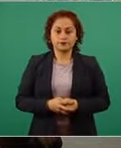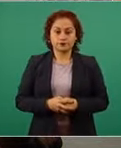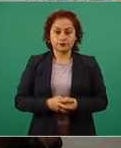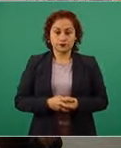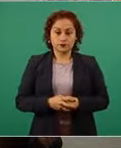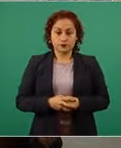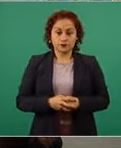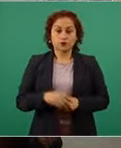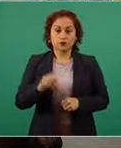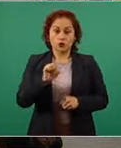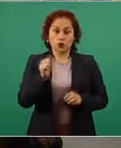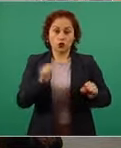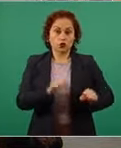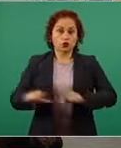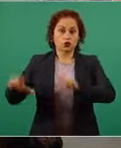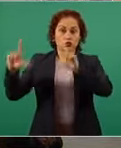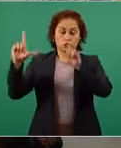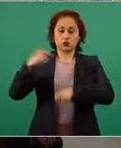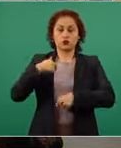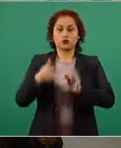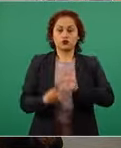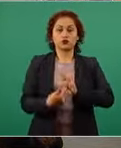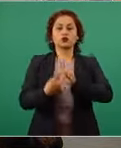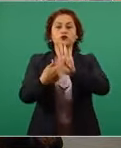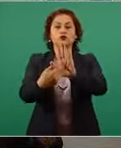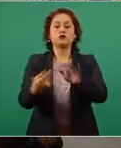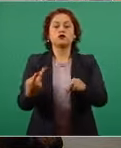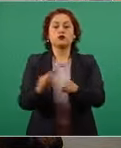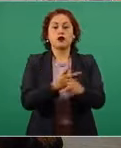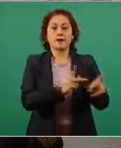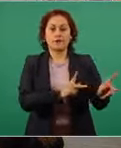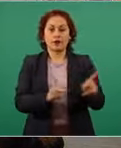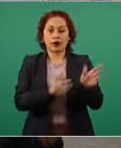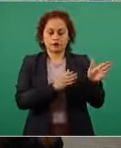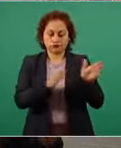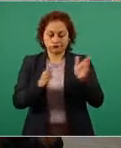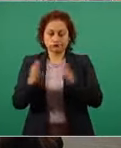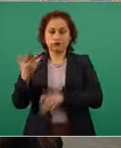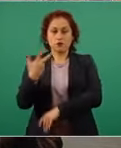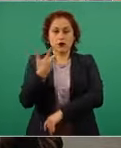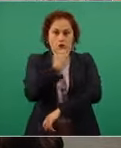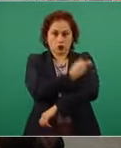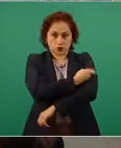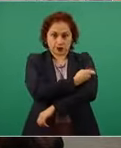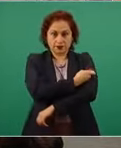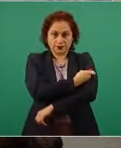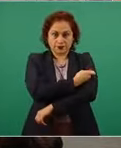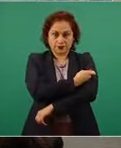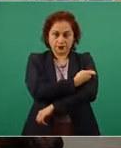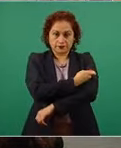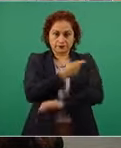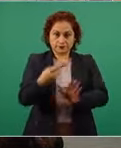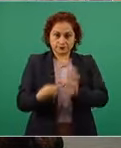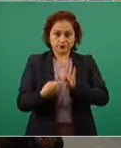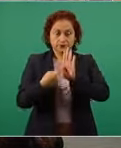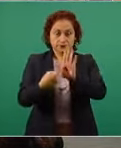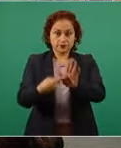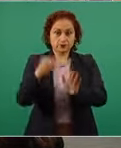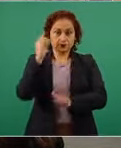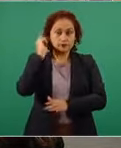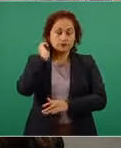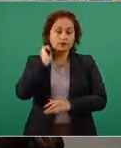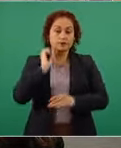también presentaré la Estrategia Nacional de Vacunación, un panorama general. Y como ustedes pueden ver,